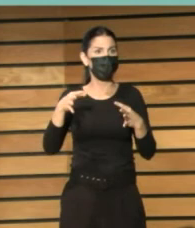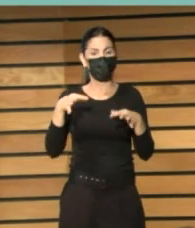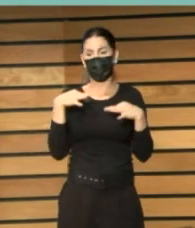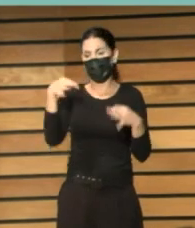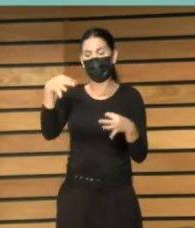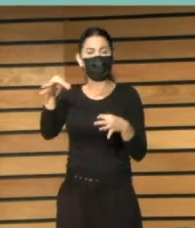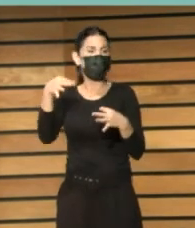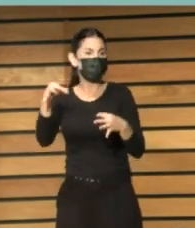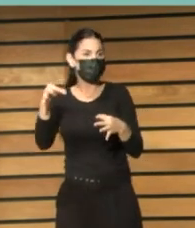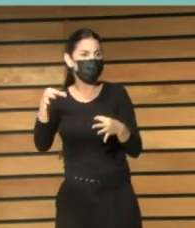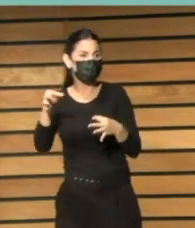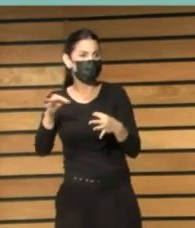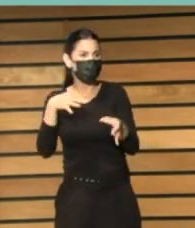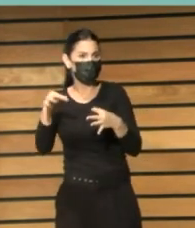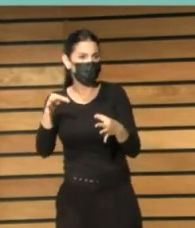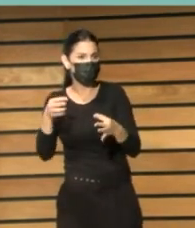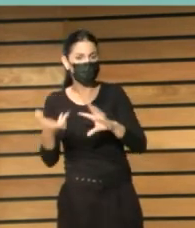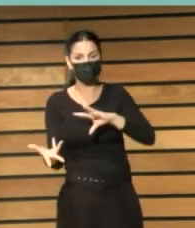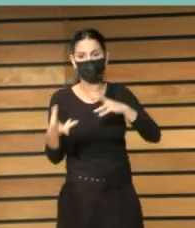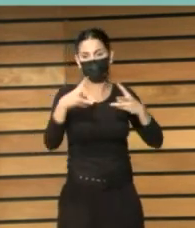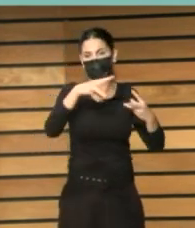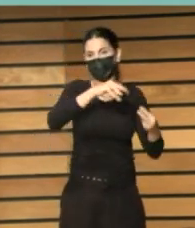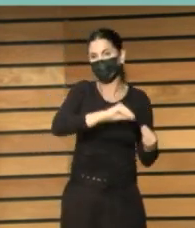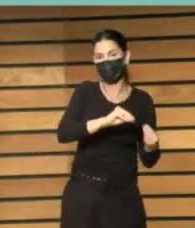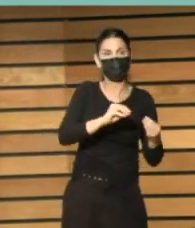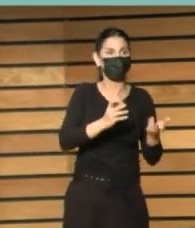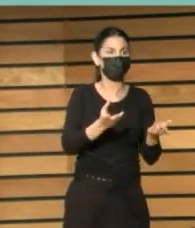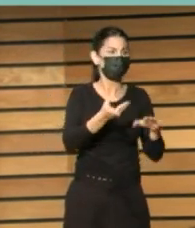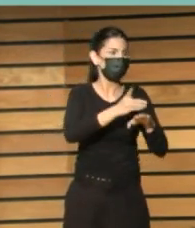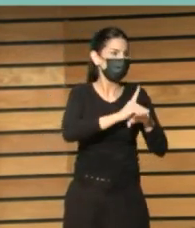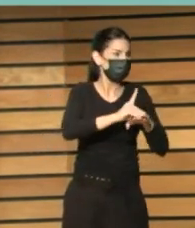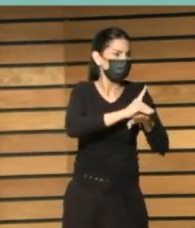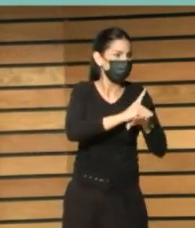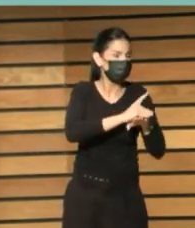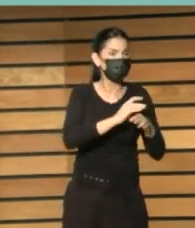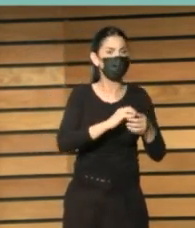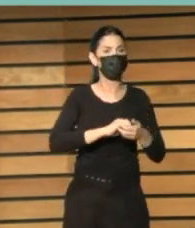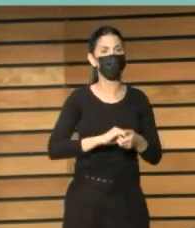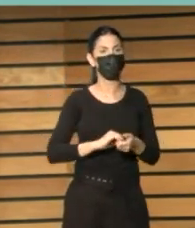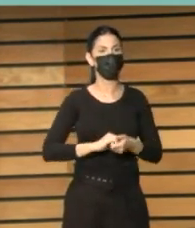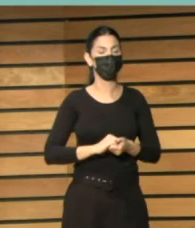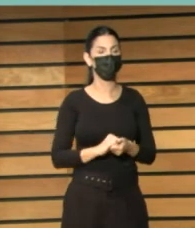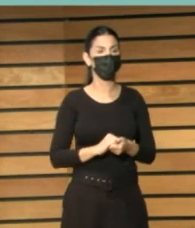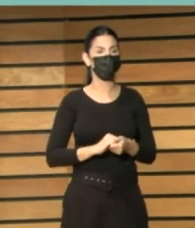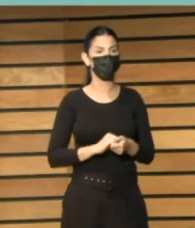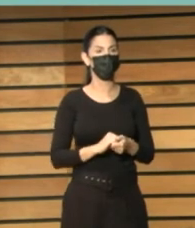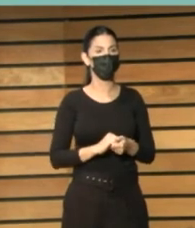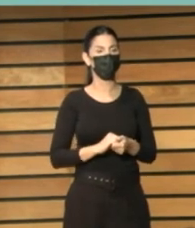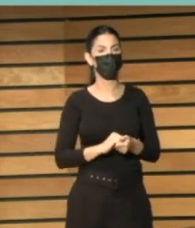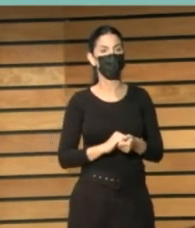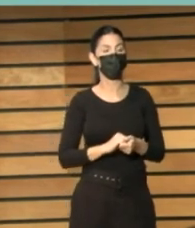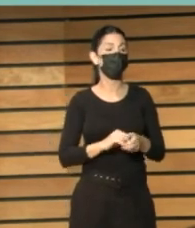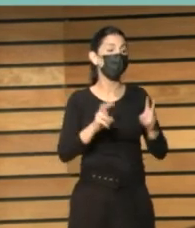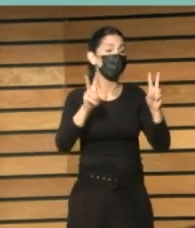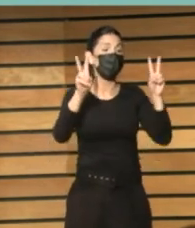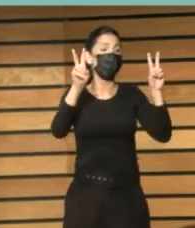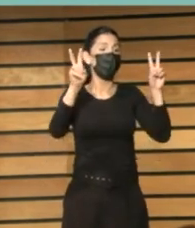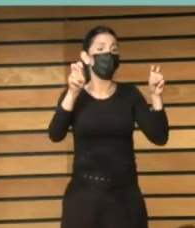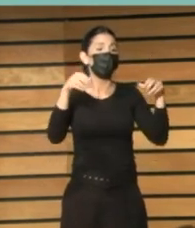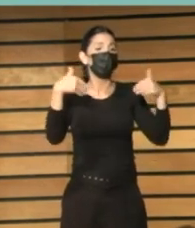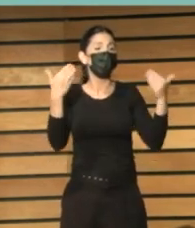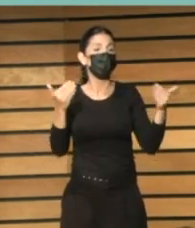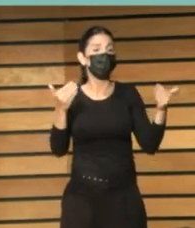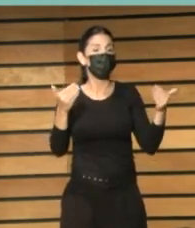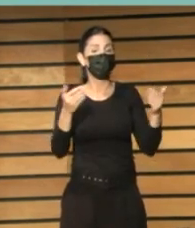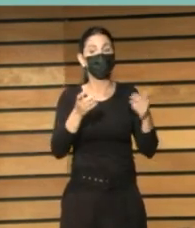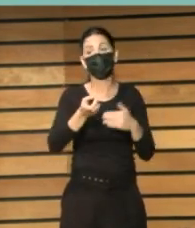la refit es decir que casi desde tu casa sabes lo que te ha llevado o te ha dejado de llevar la cuestión es que